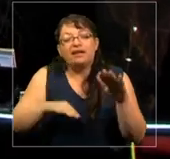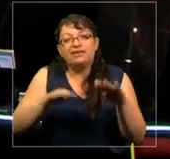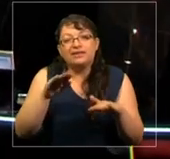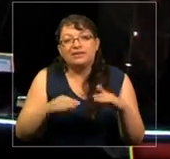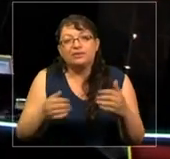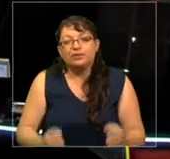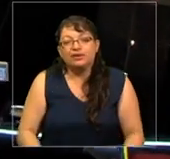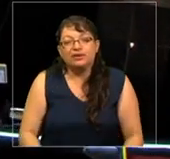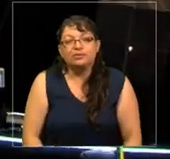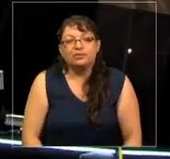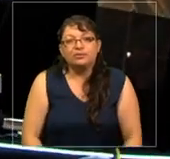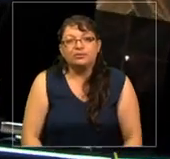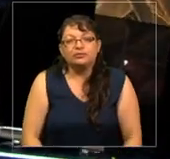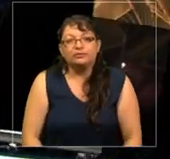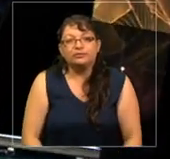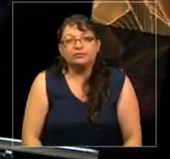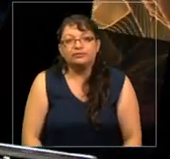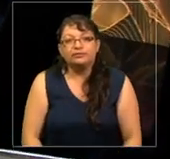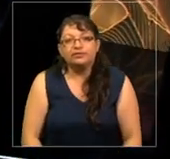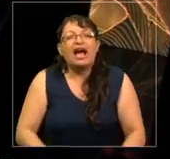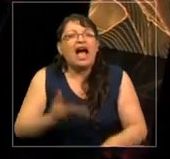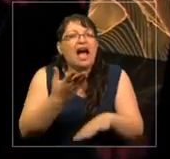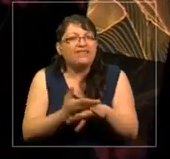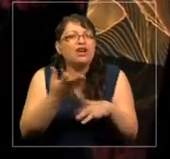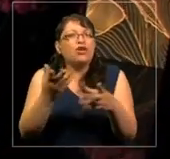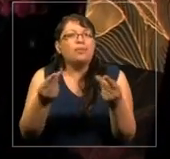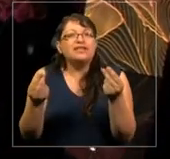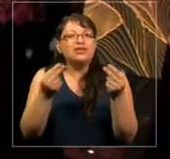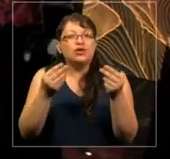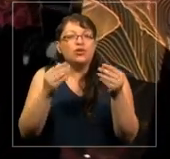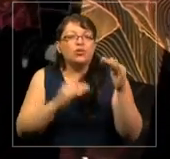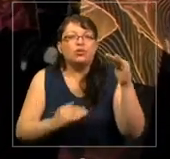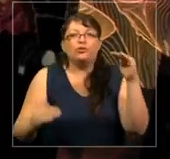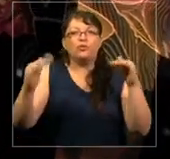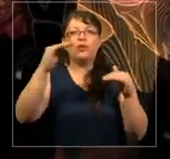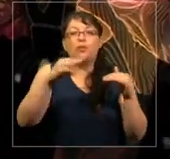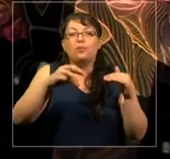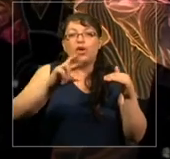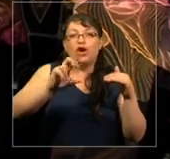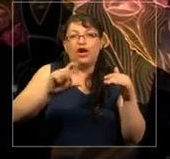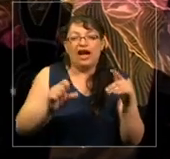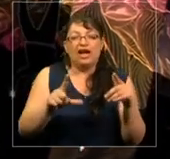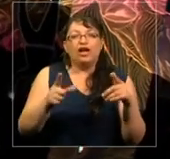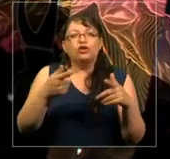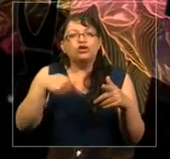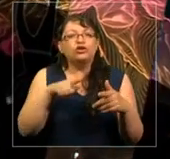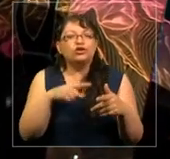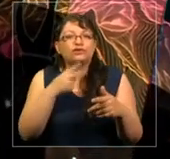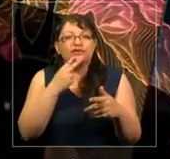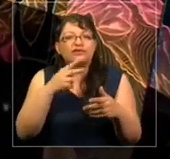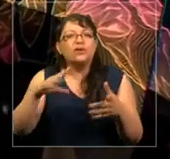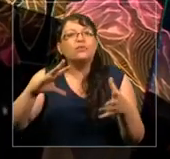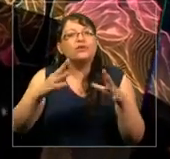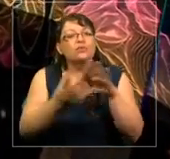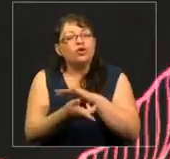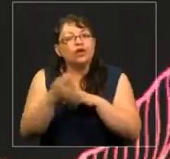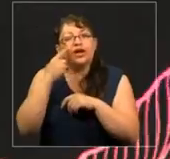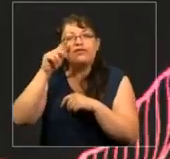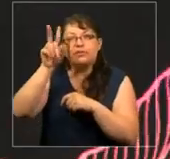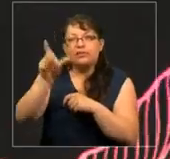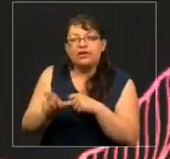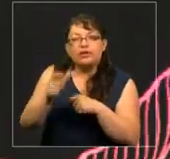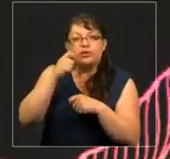a una superioridad moral casual. Vivimos en un mundo donde se valora un ser humano